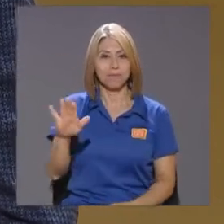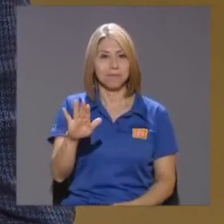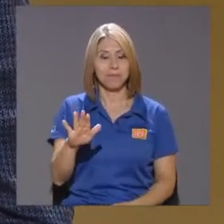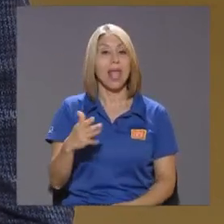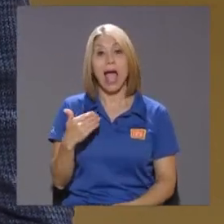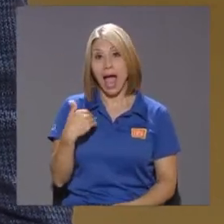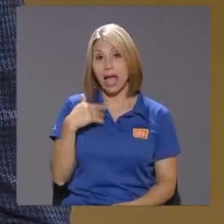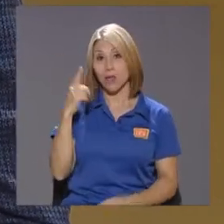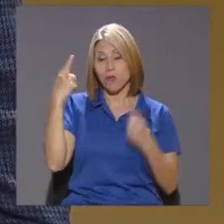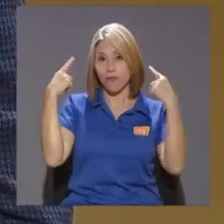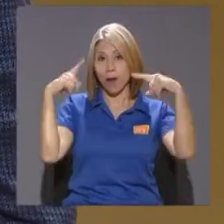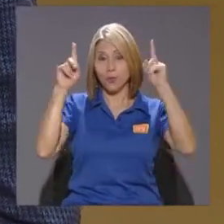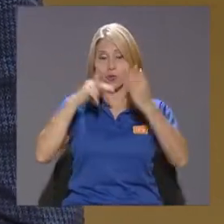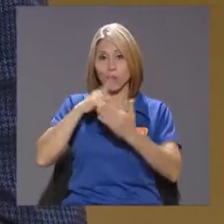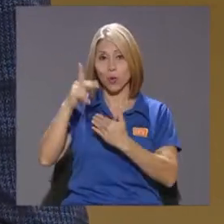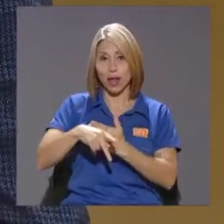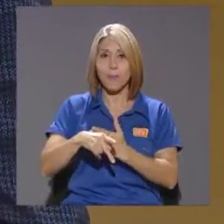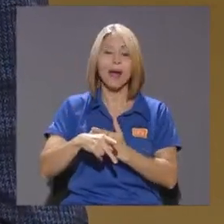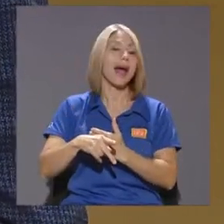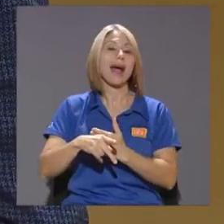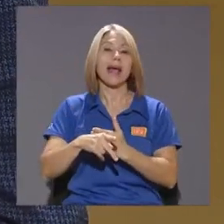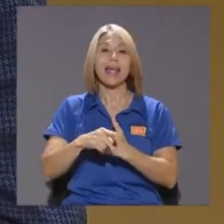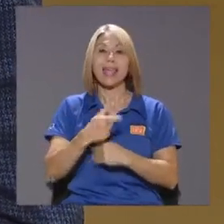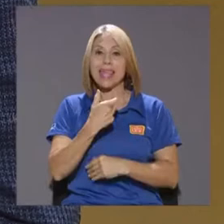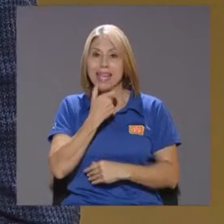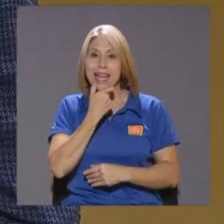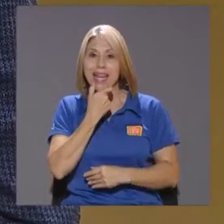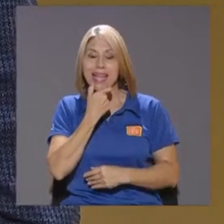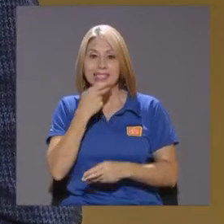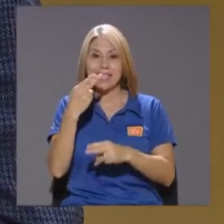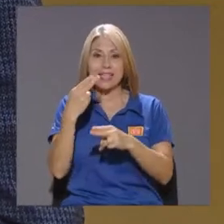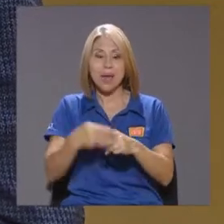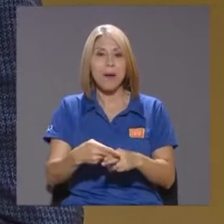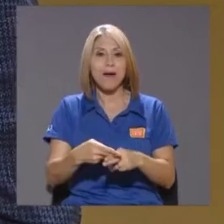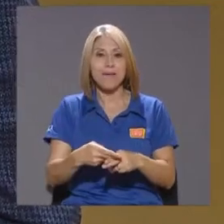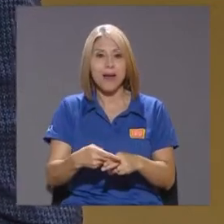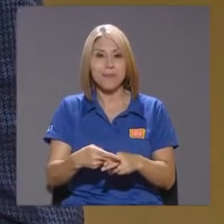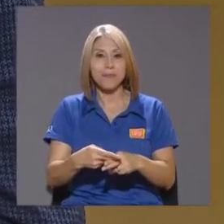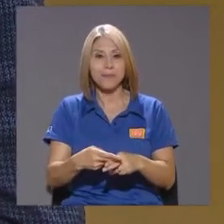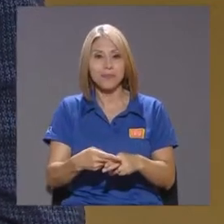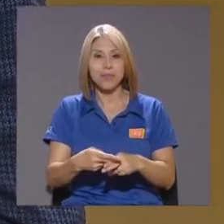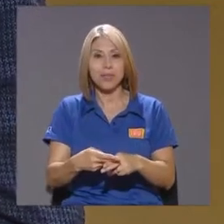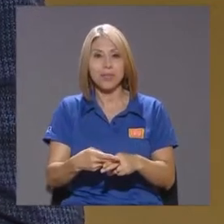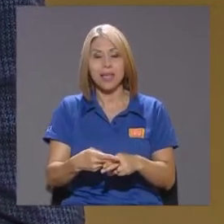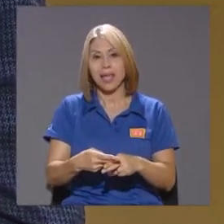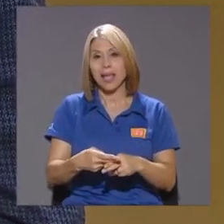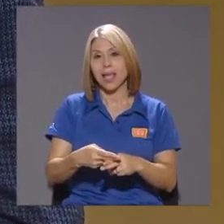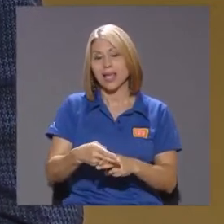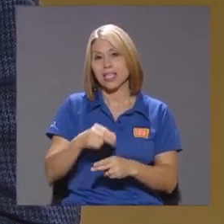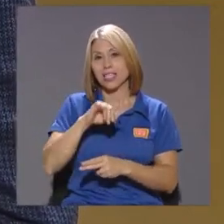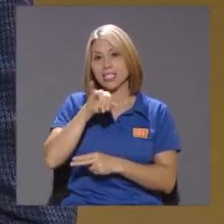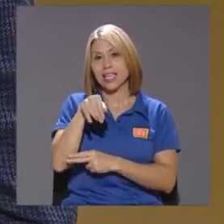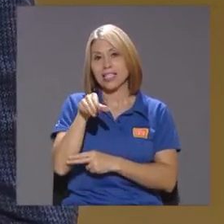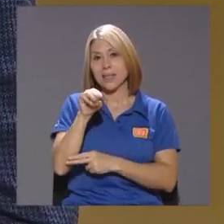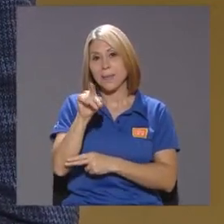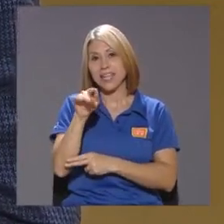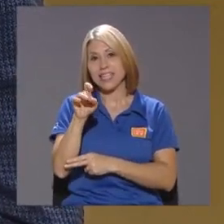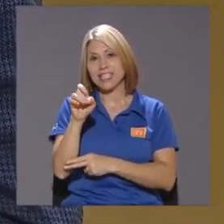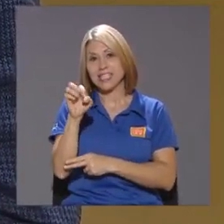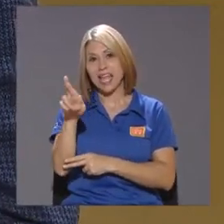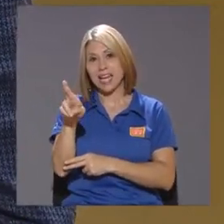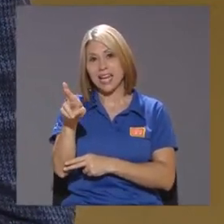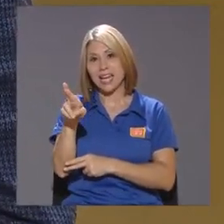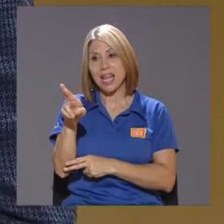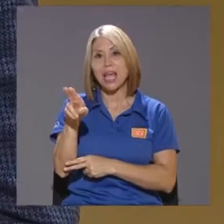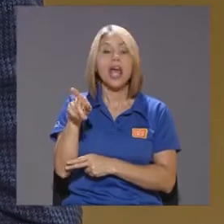hay un famoso programa inglés Que se llamaba Yes Minister A donde hacían un chiste